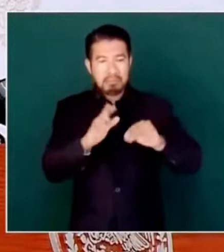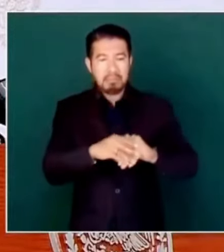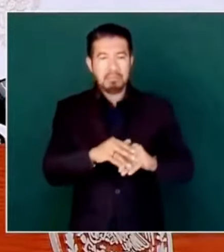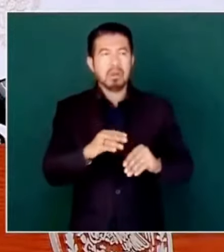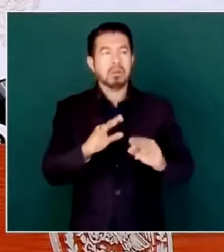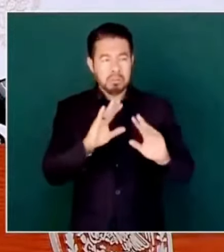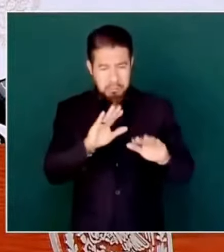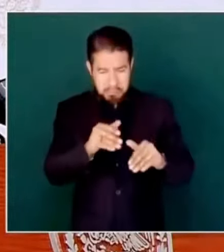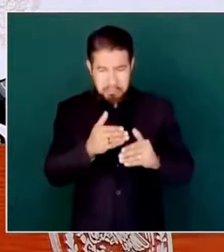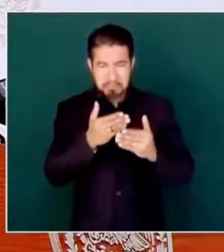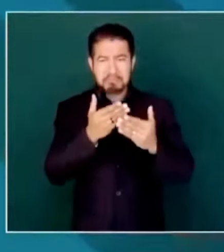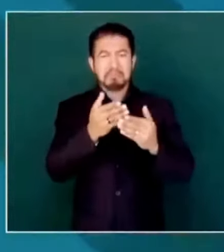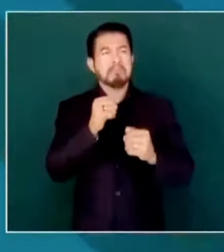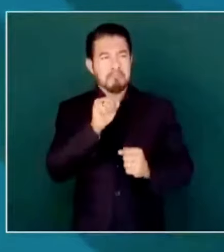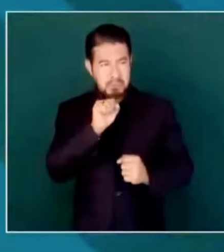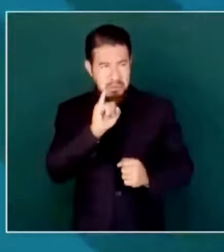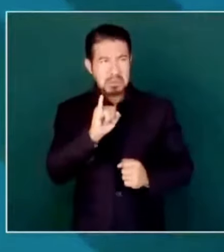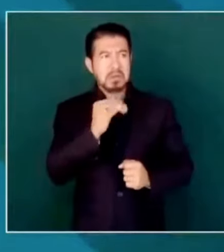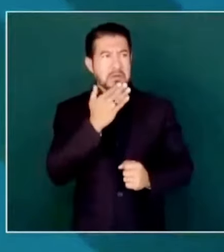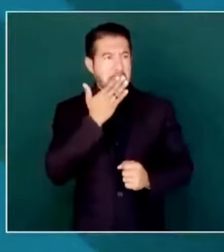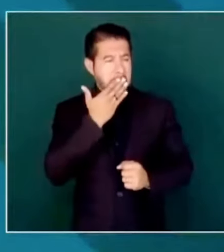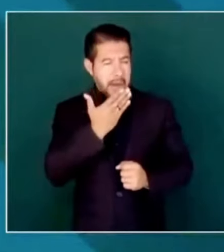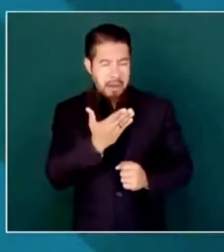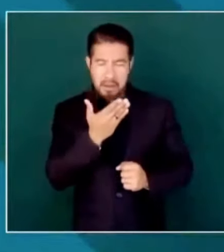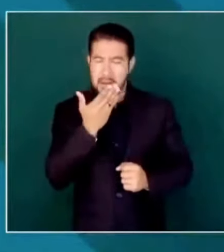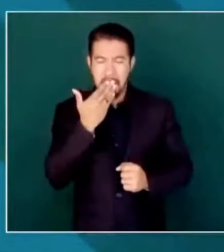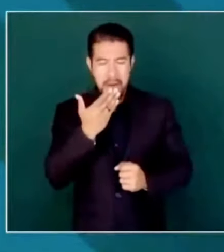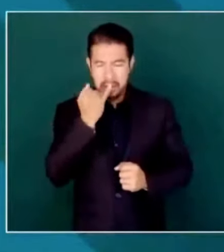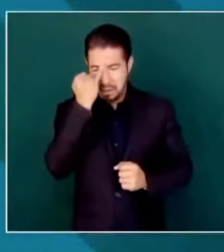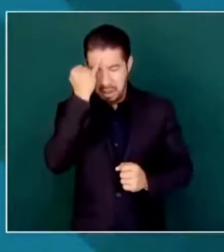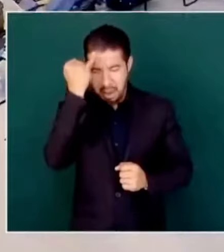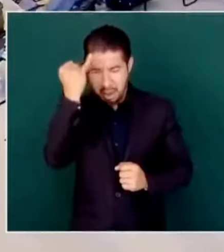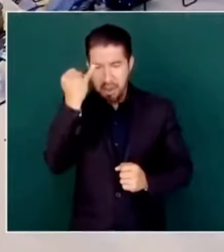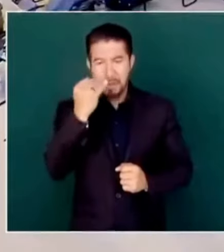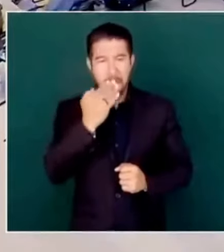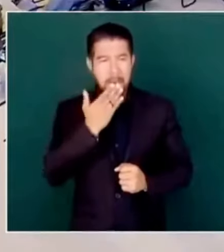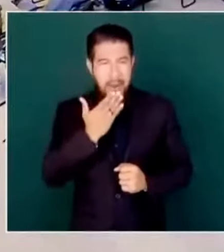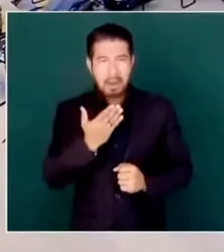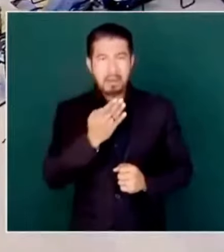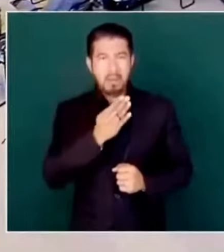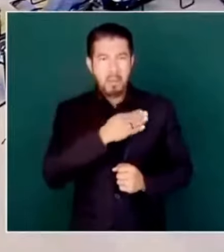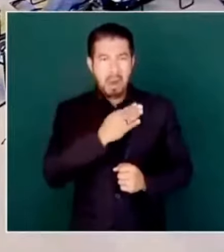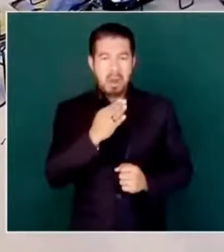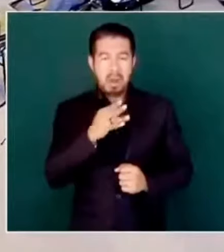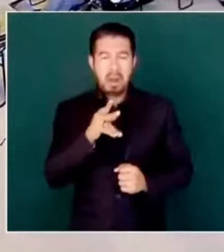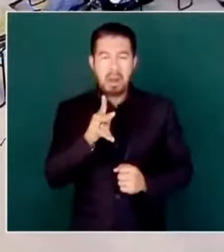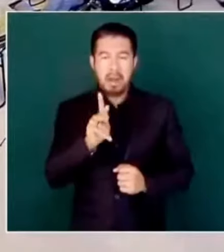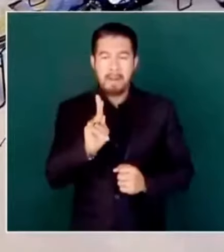planteado, elaborado, pero